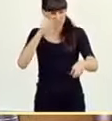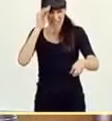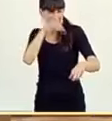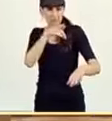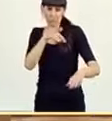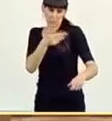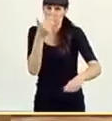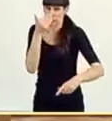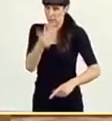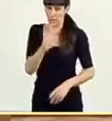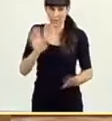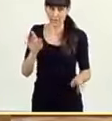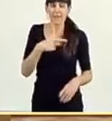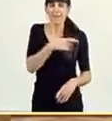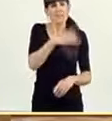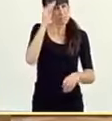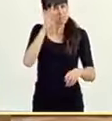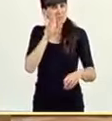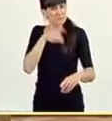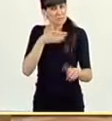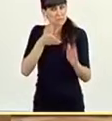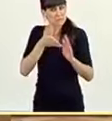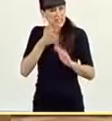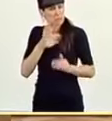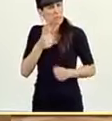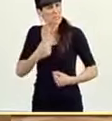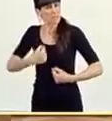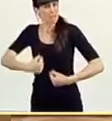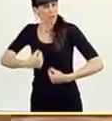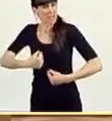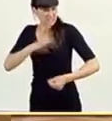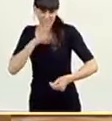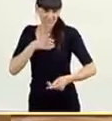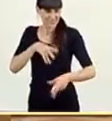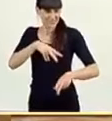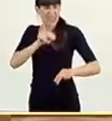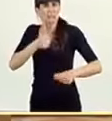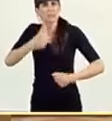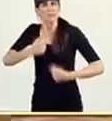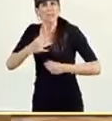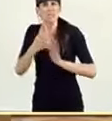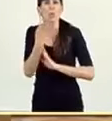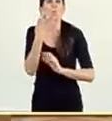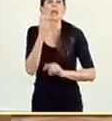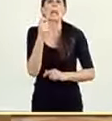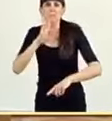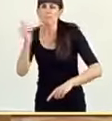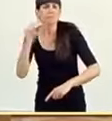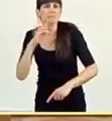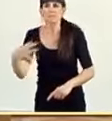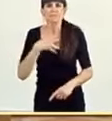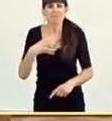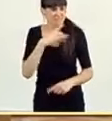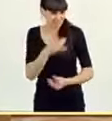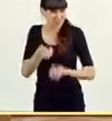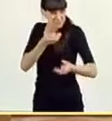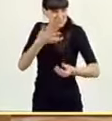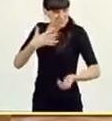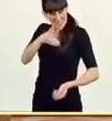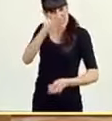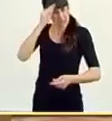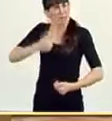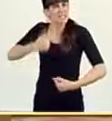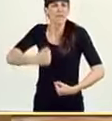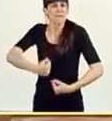sinceramente, que salimos más fuerte después de tener a más de 40.000 fallecidos? ¿Usted cree que salimos